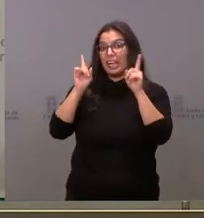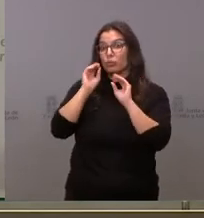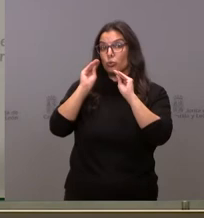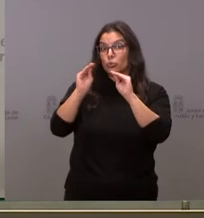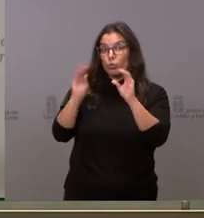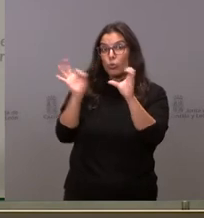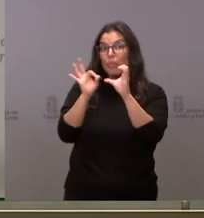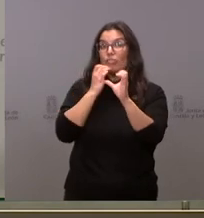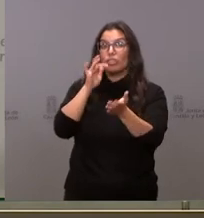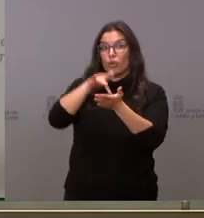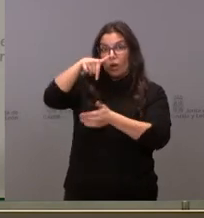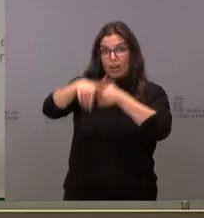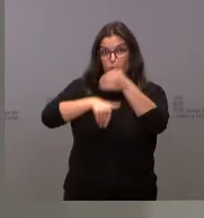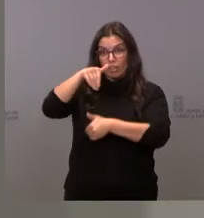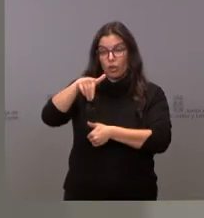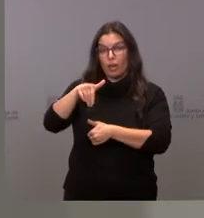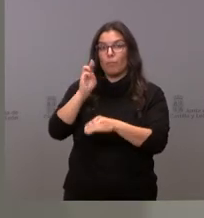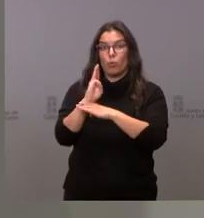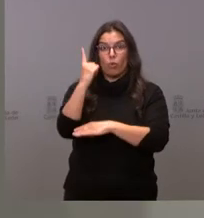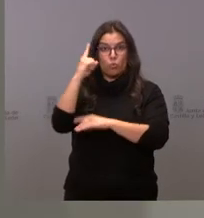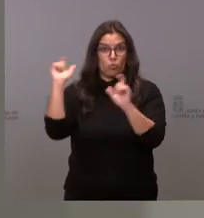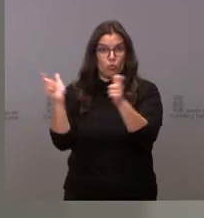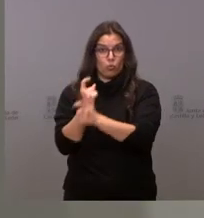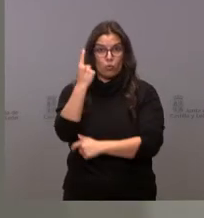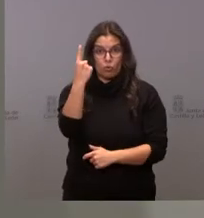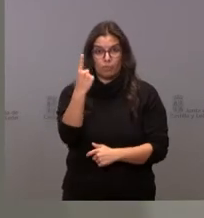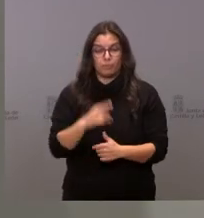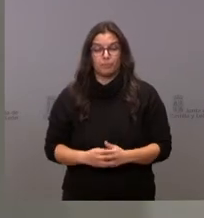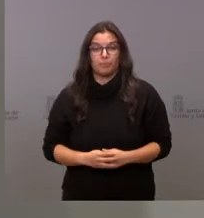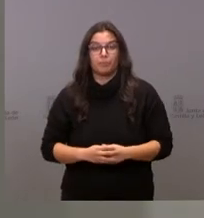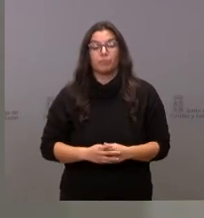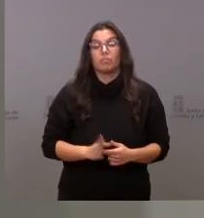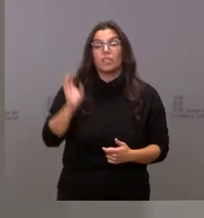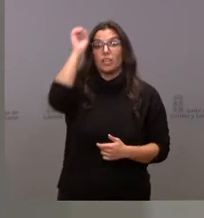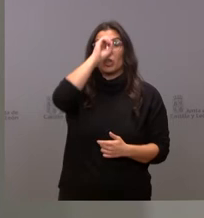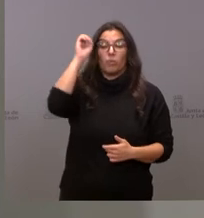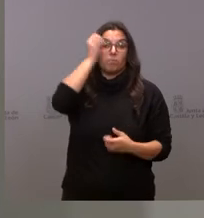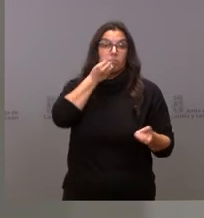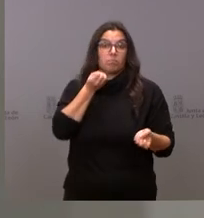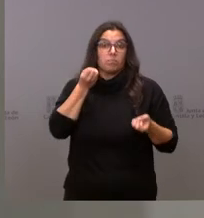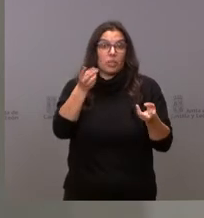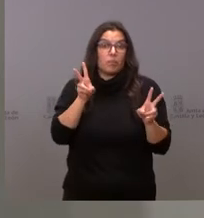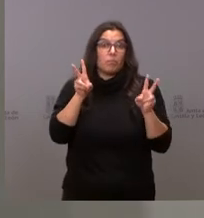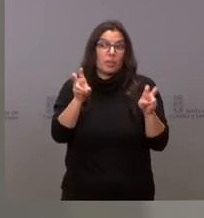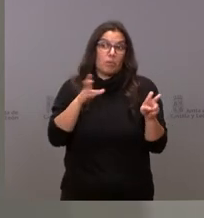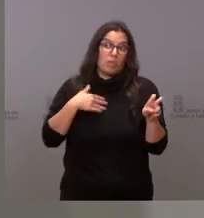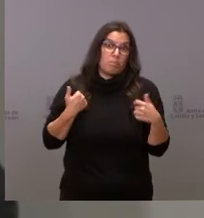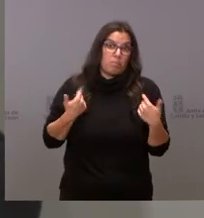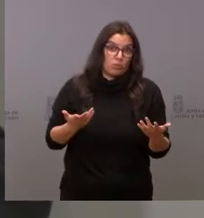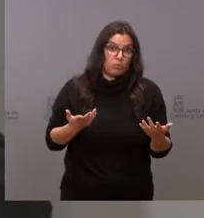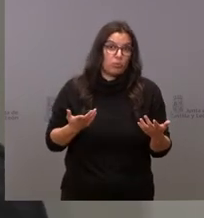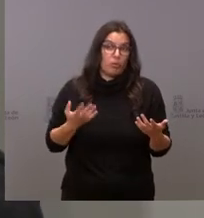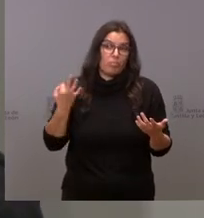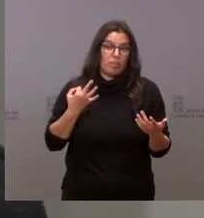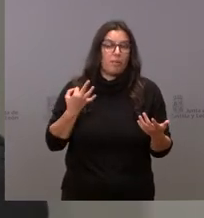Castilla y León bien bueno la valoración en principio que se hace un poco pronto para hacerlo y que